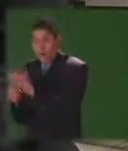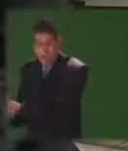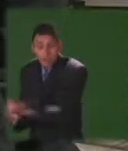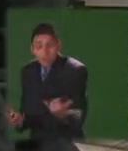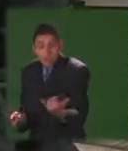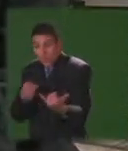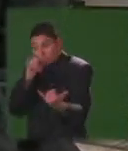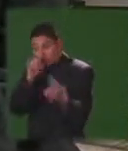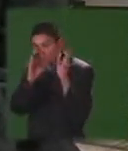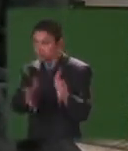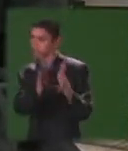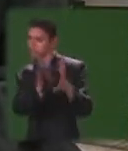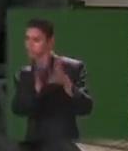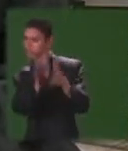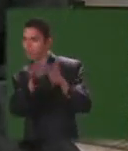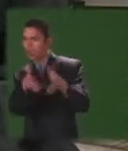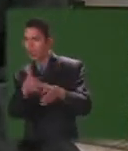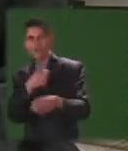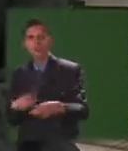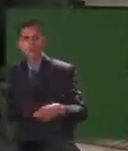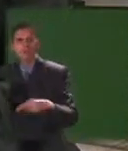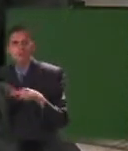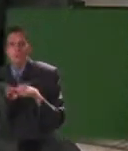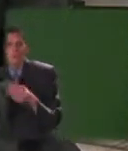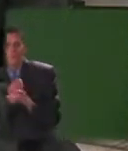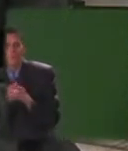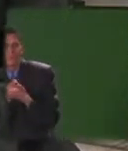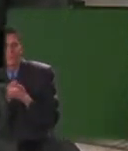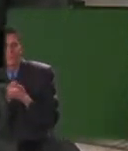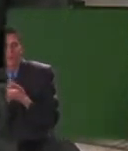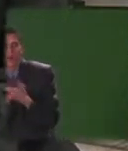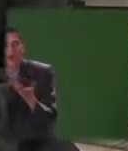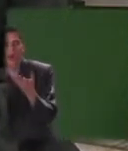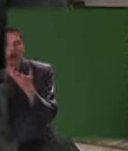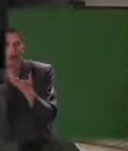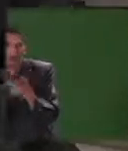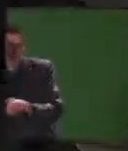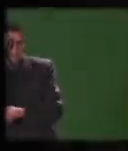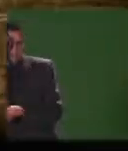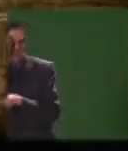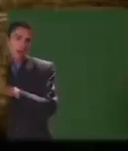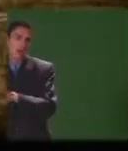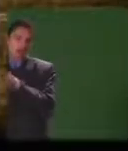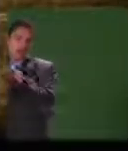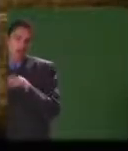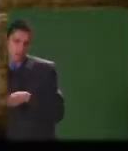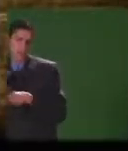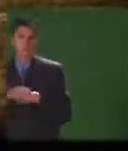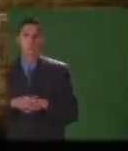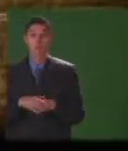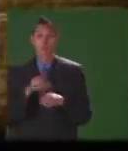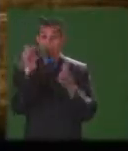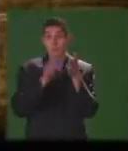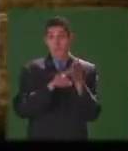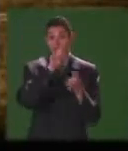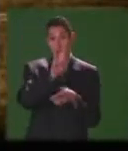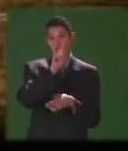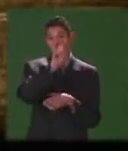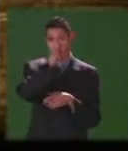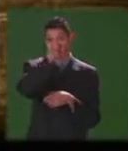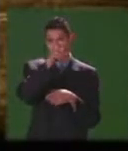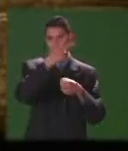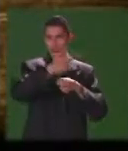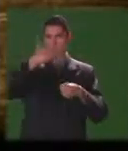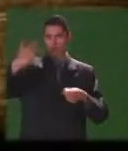mismas aulas en donde los niños recibían clases los maestros iban simultáneamente siendo formados desde el desarrollo de la constitución de